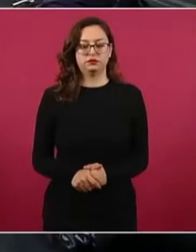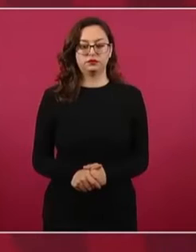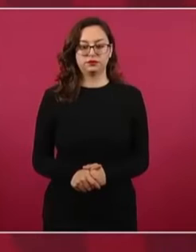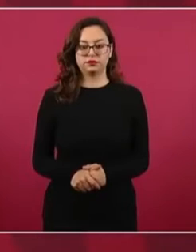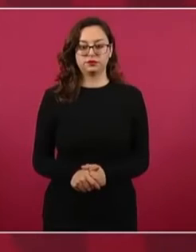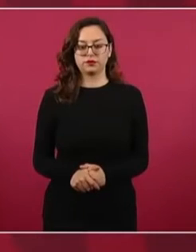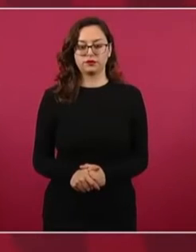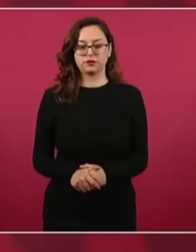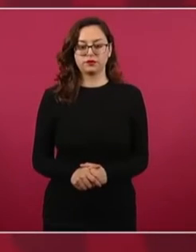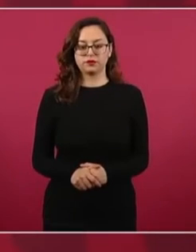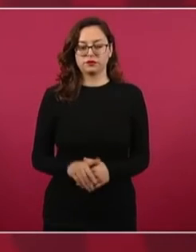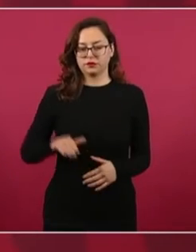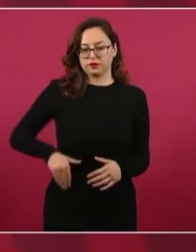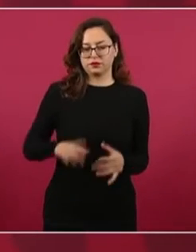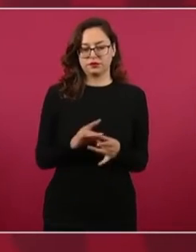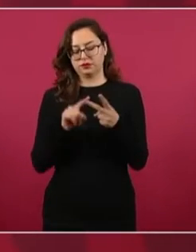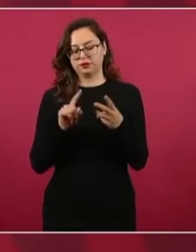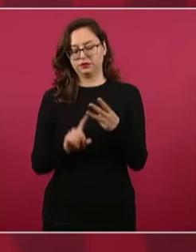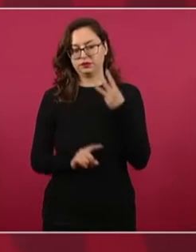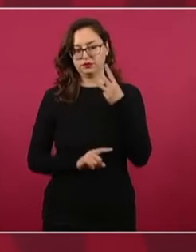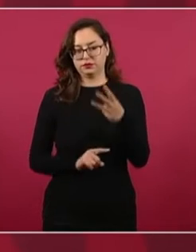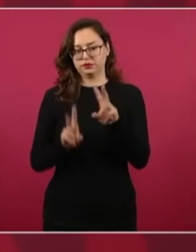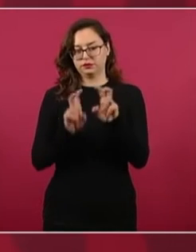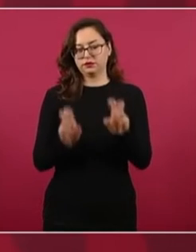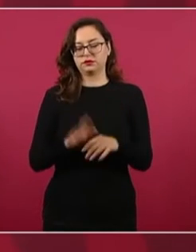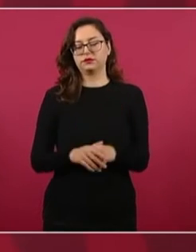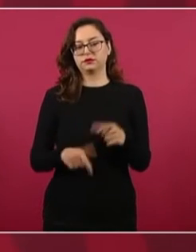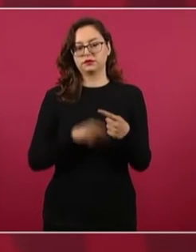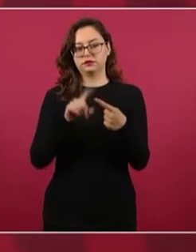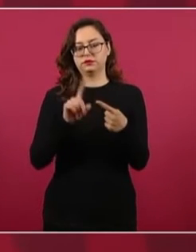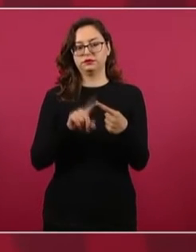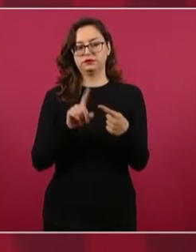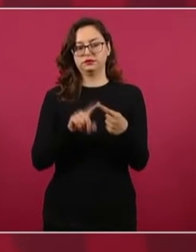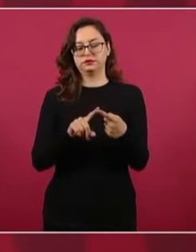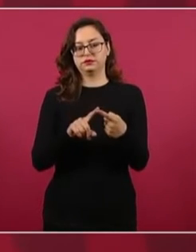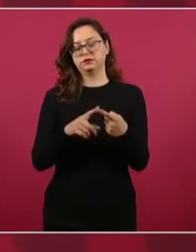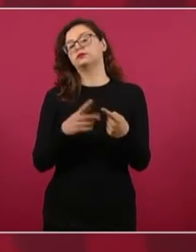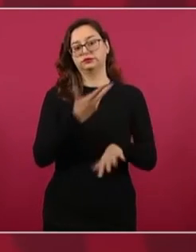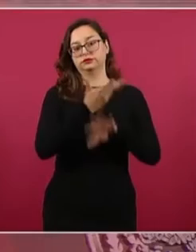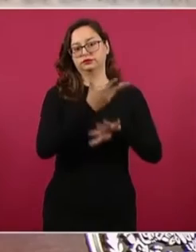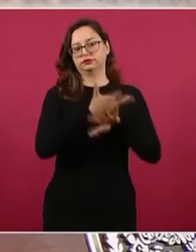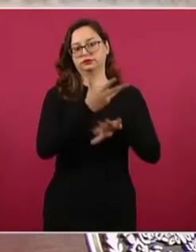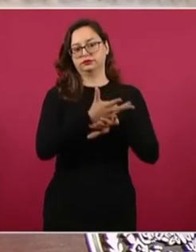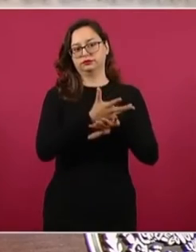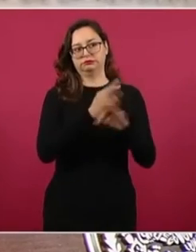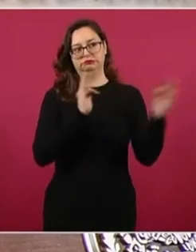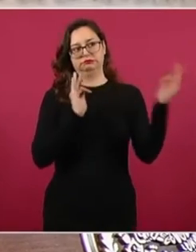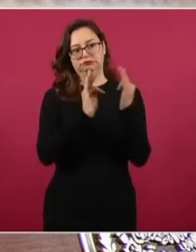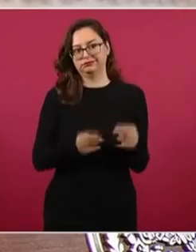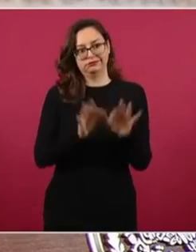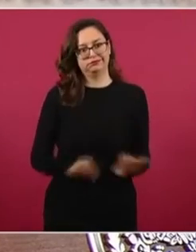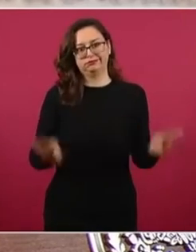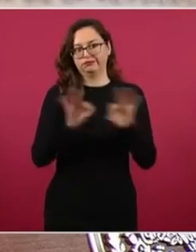hablé de tres cosas que nos ayudan. Primero, la cercanía con el mercado más grande del mundo y de ahí la importancia del